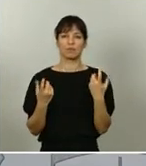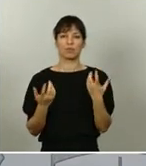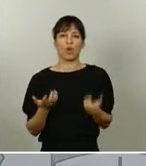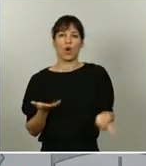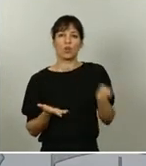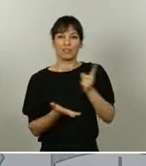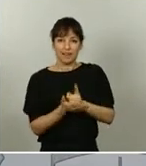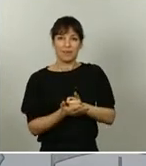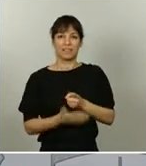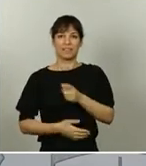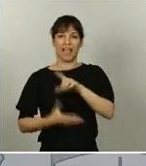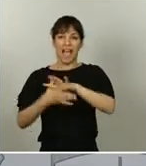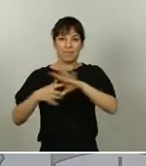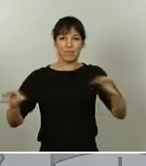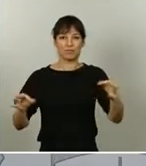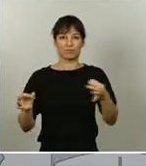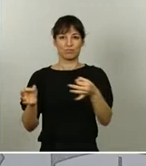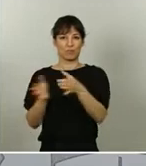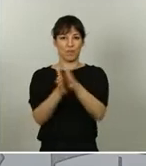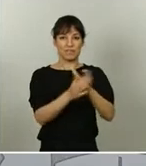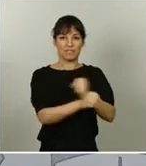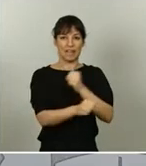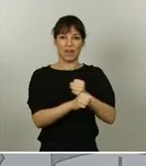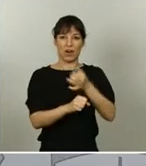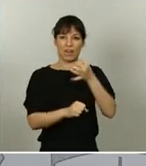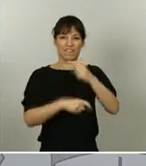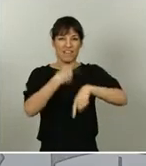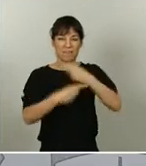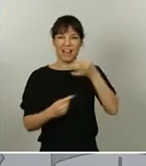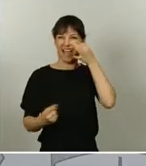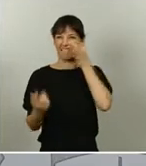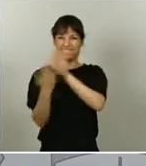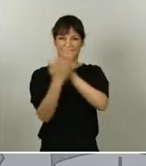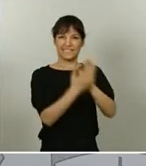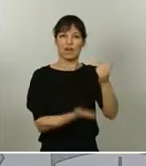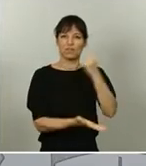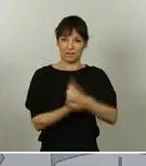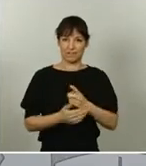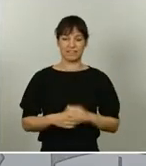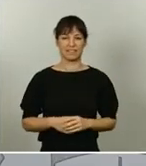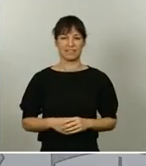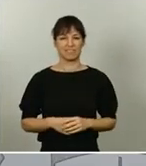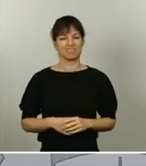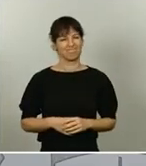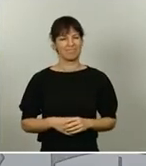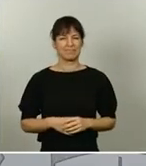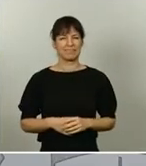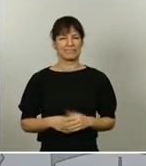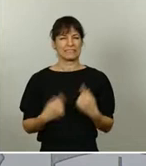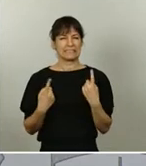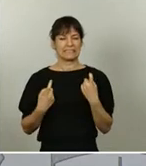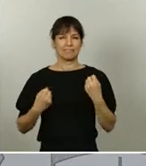nuestros amigos, con los compañeros de trabajo, con los familiares. Nos hacía ya falta volver a practicar el ejercicio y también